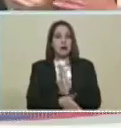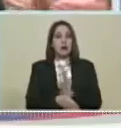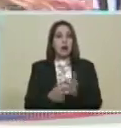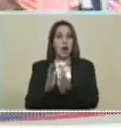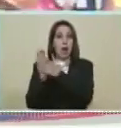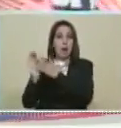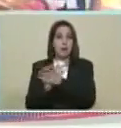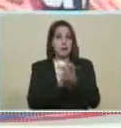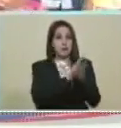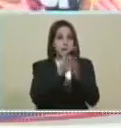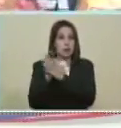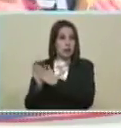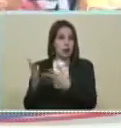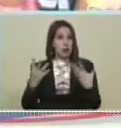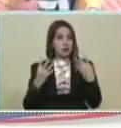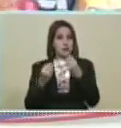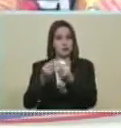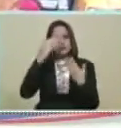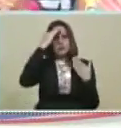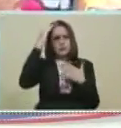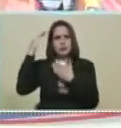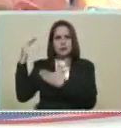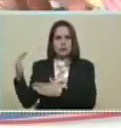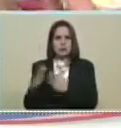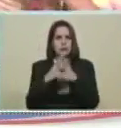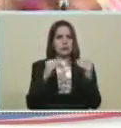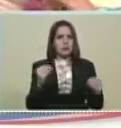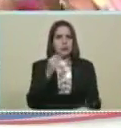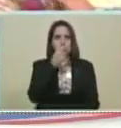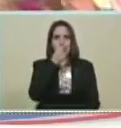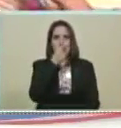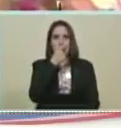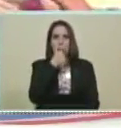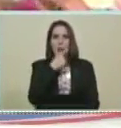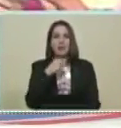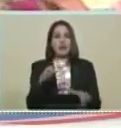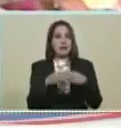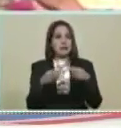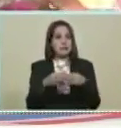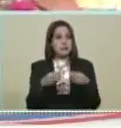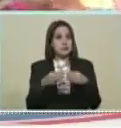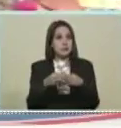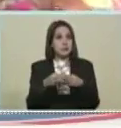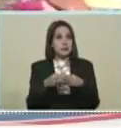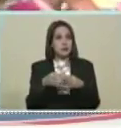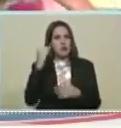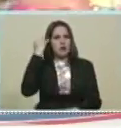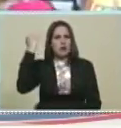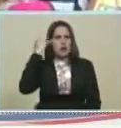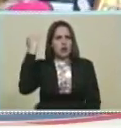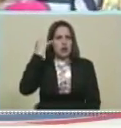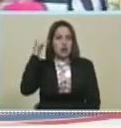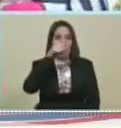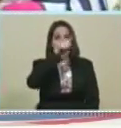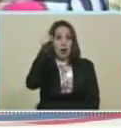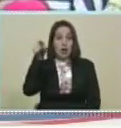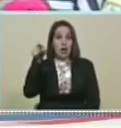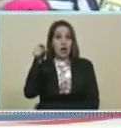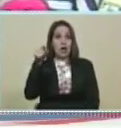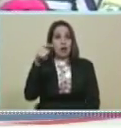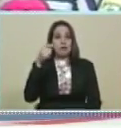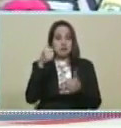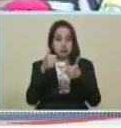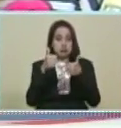compañera Presidente Recibe un saludo Revolucionario De este equipo Que fue su idea Fue su creación Muy